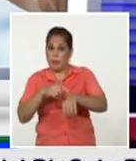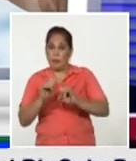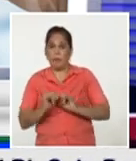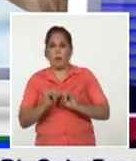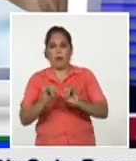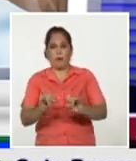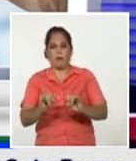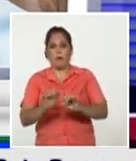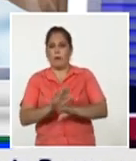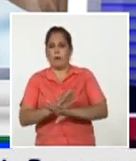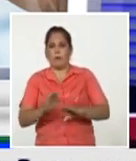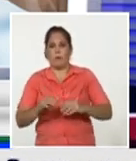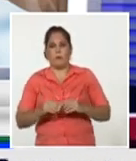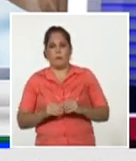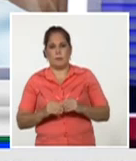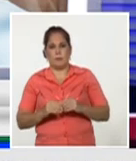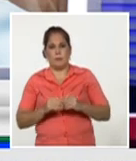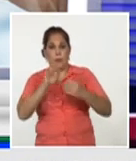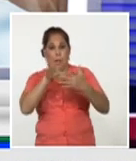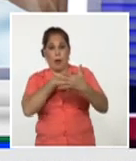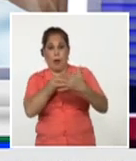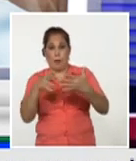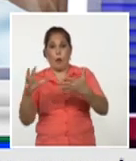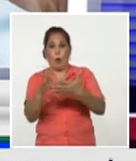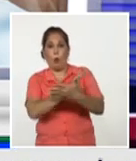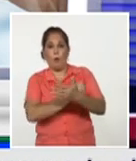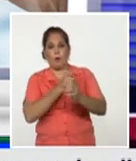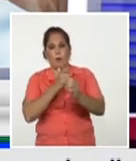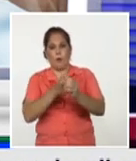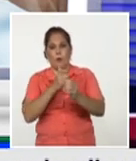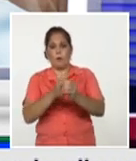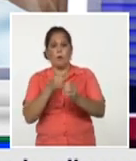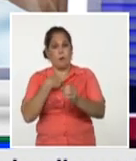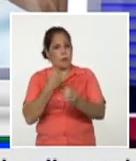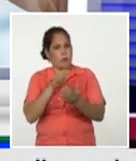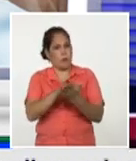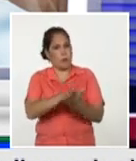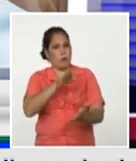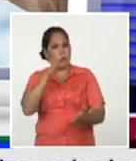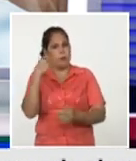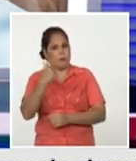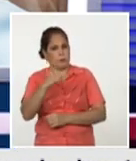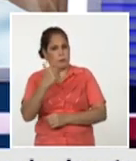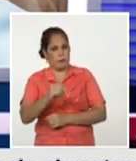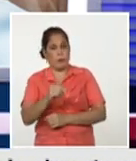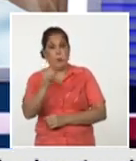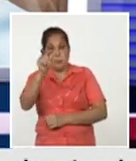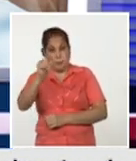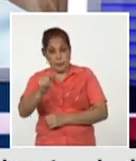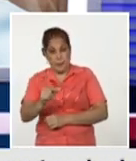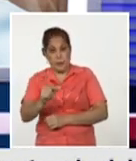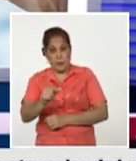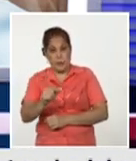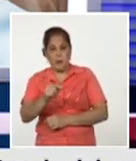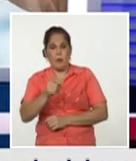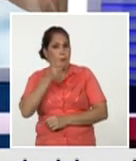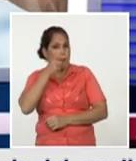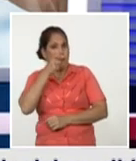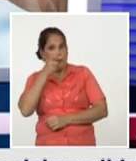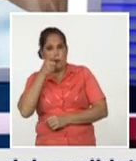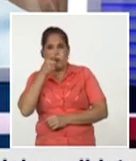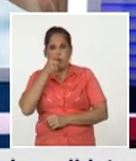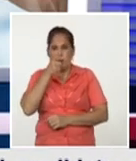candidato vacuna es decir el esquema completo del candidato vacuna porque es un compromiso del ensayo los sujetos van a estar siendo